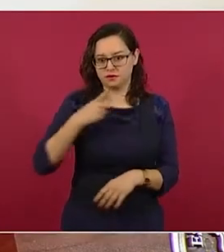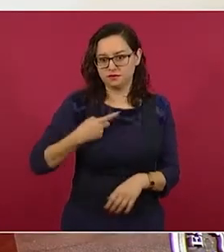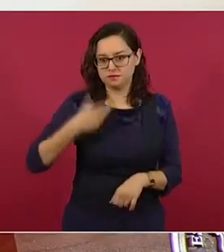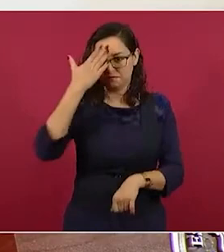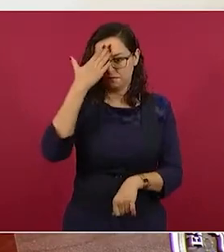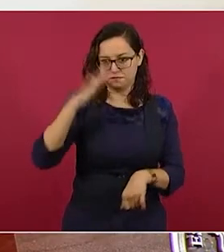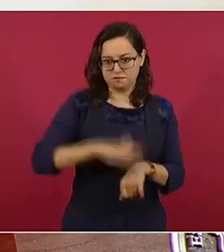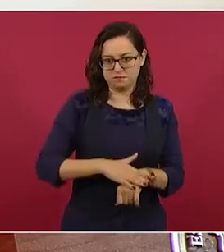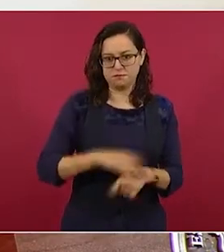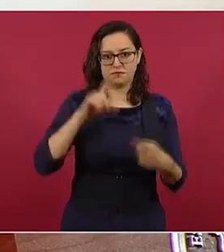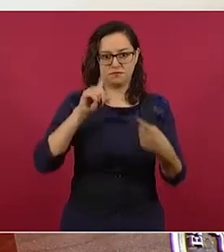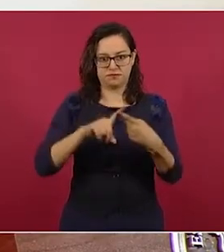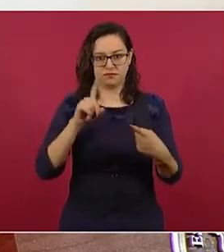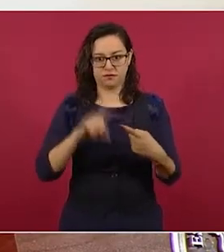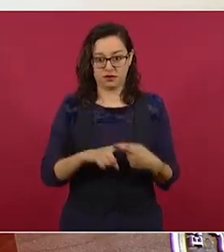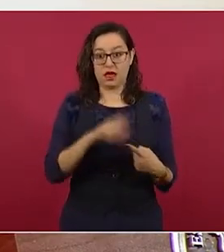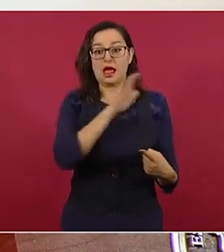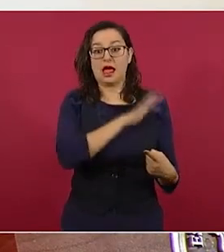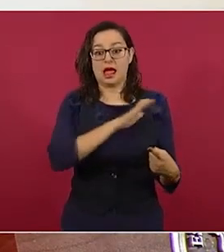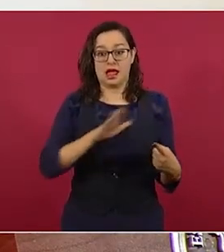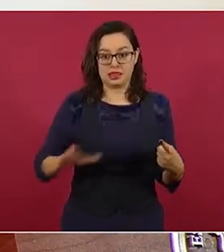se vota por el candidato,